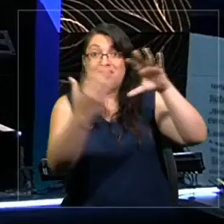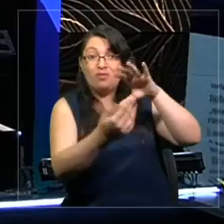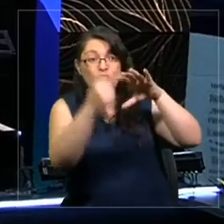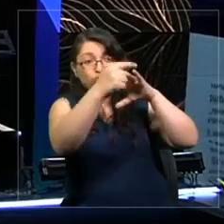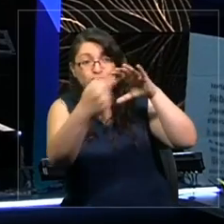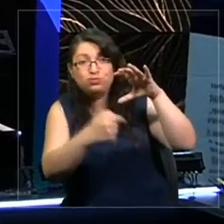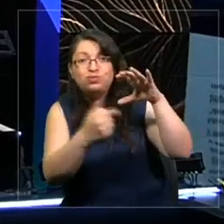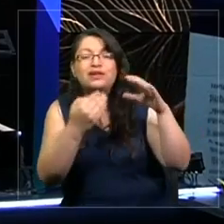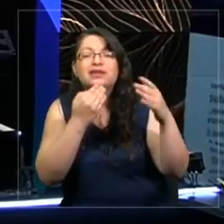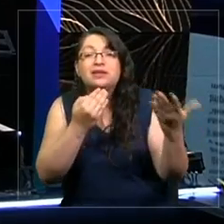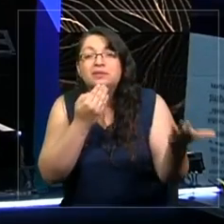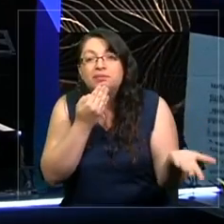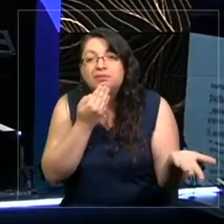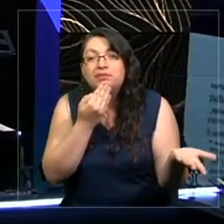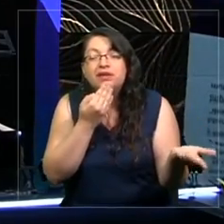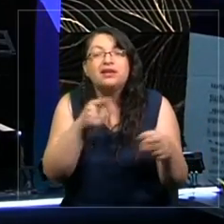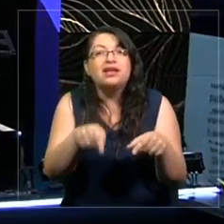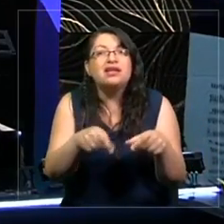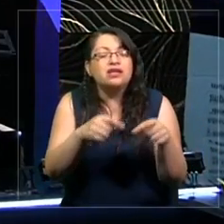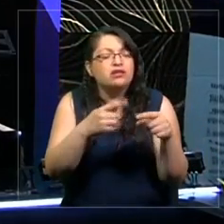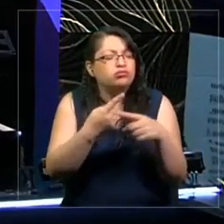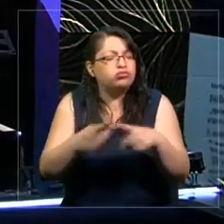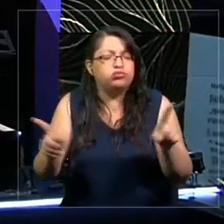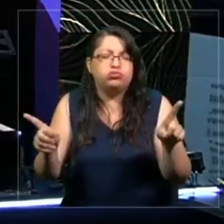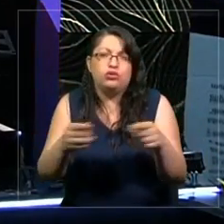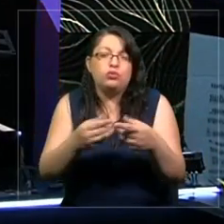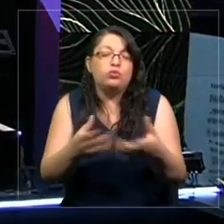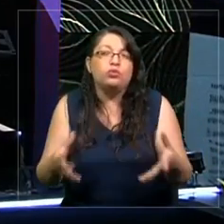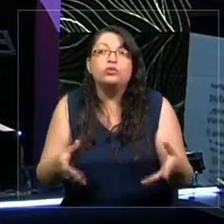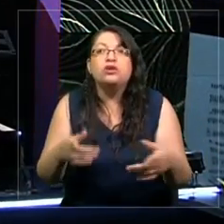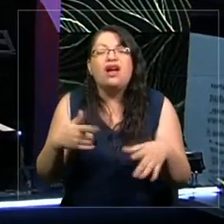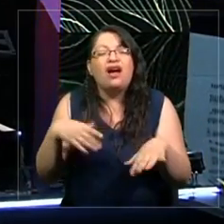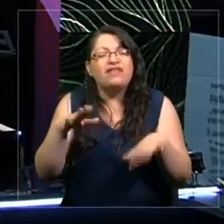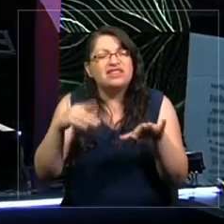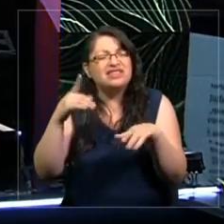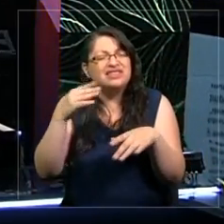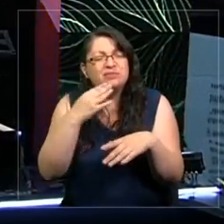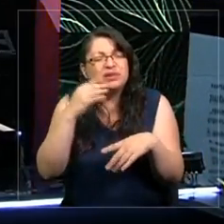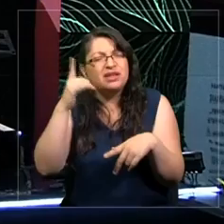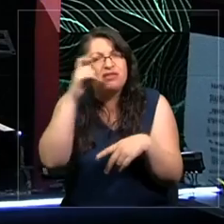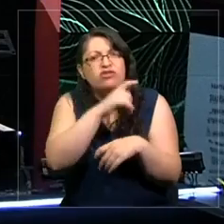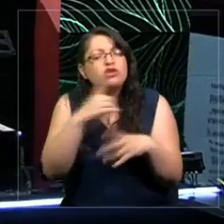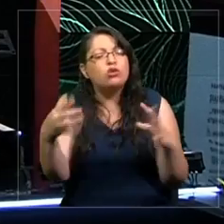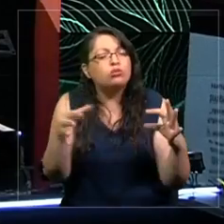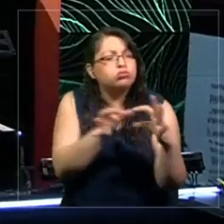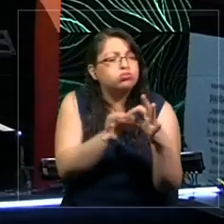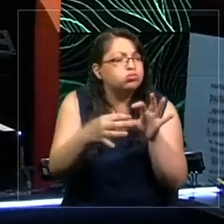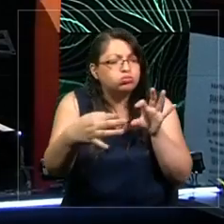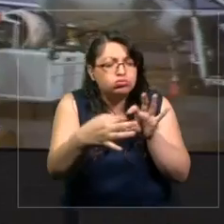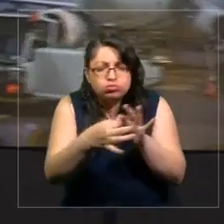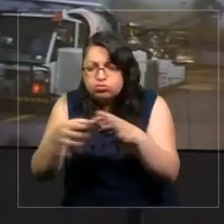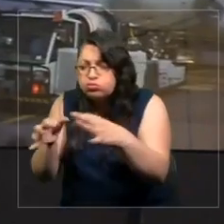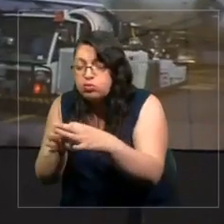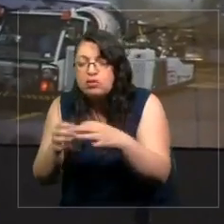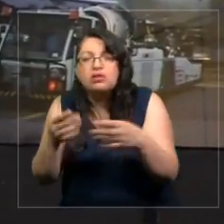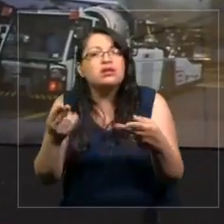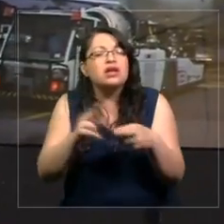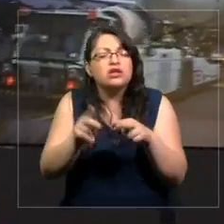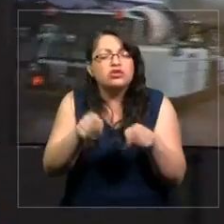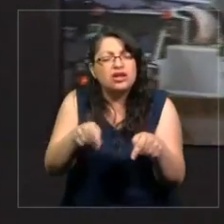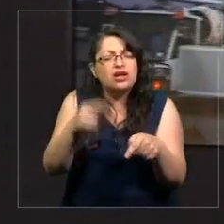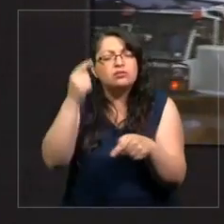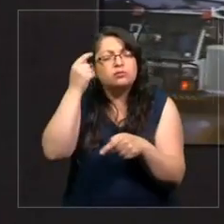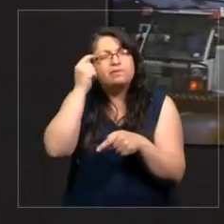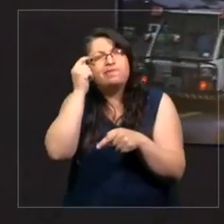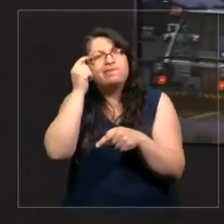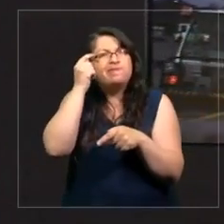y eran bastante diversos. Y eran difíciles a veces de conectar unos con otros. Eso llevó a una reflexión bastante